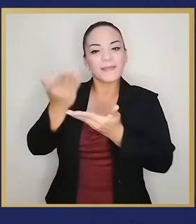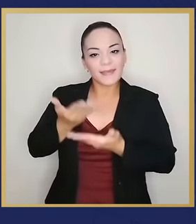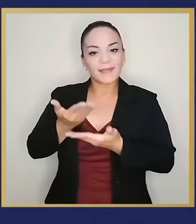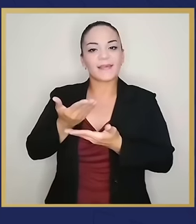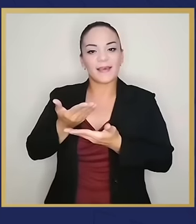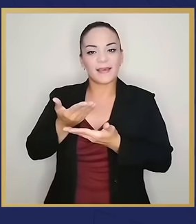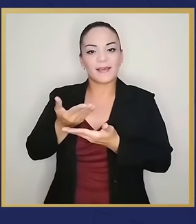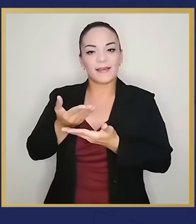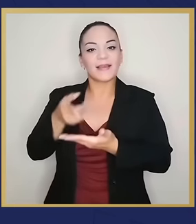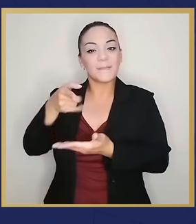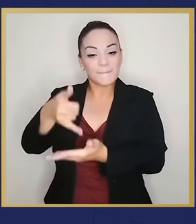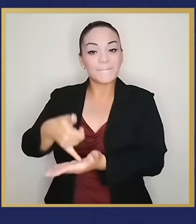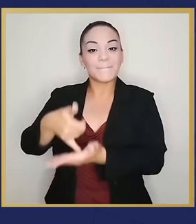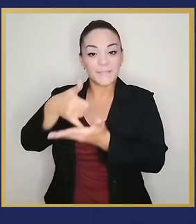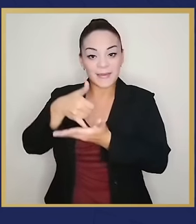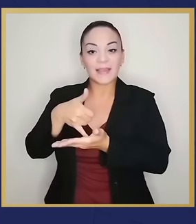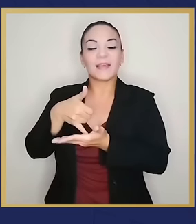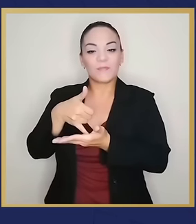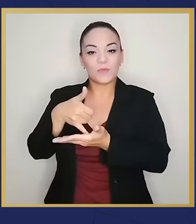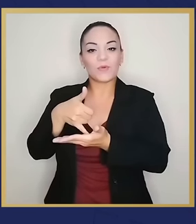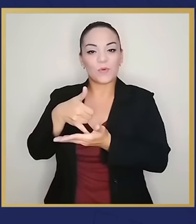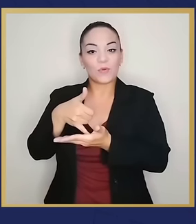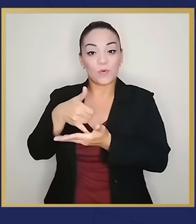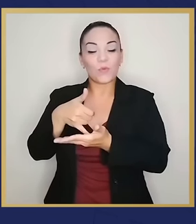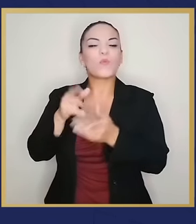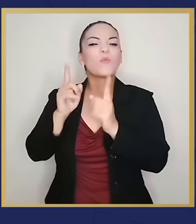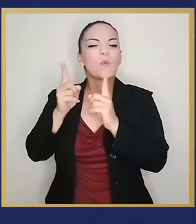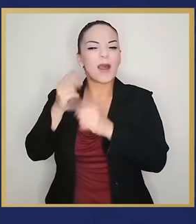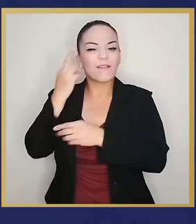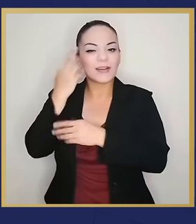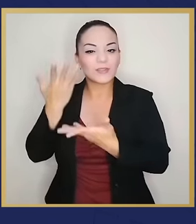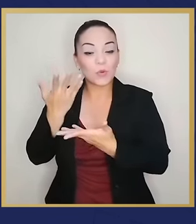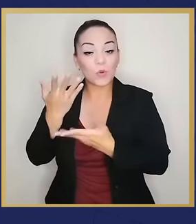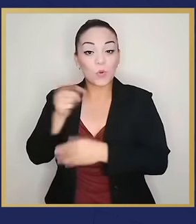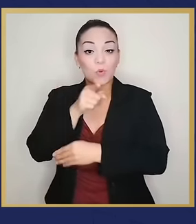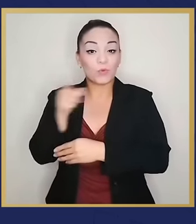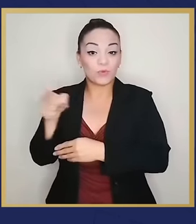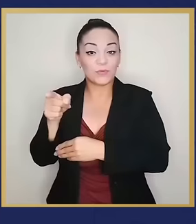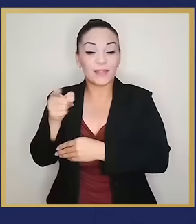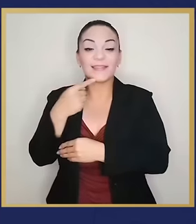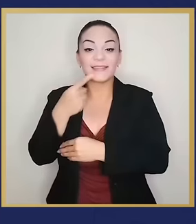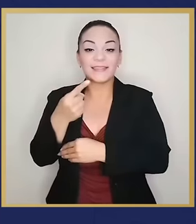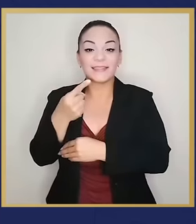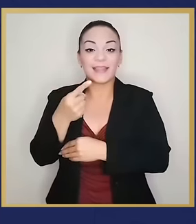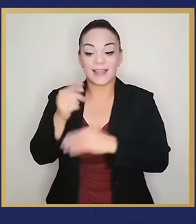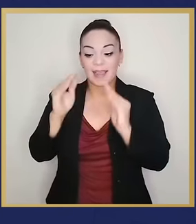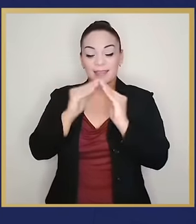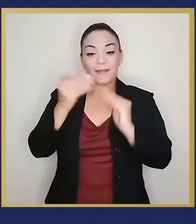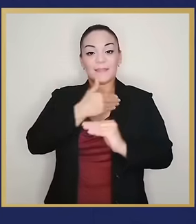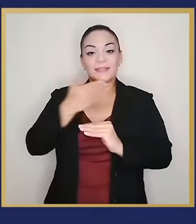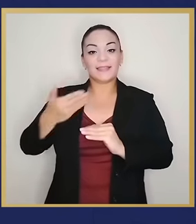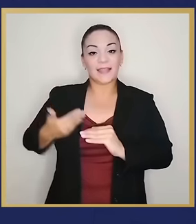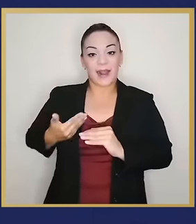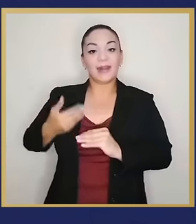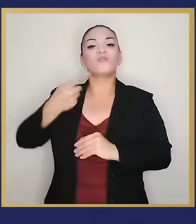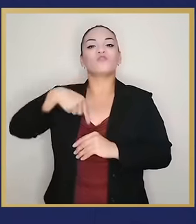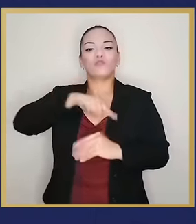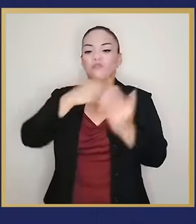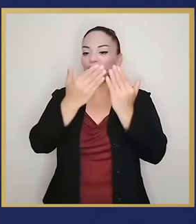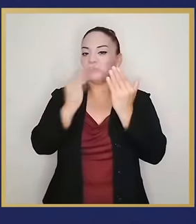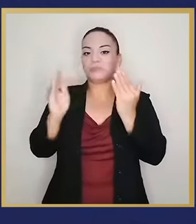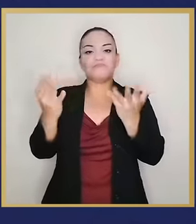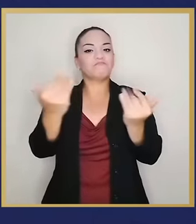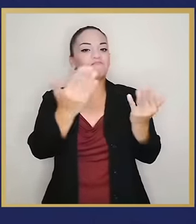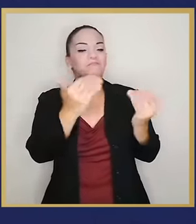este premio, dijeron que habíamos abierto las puertas de la